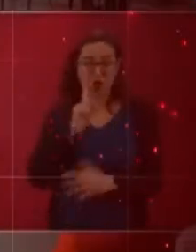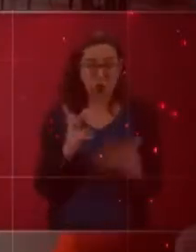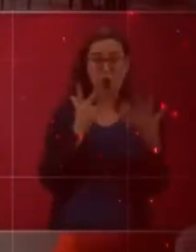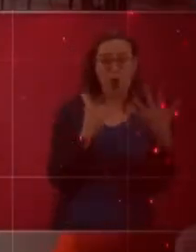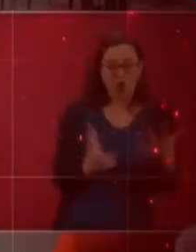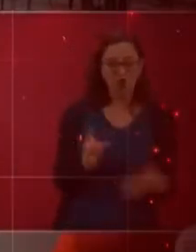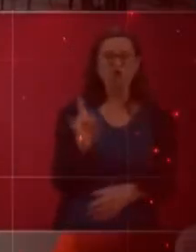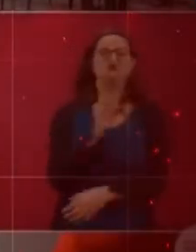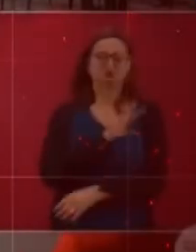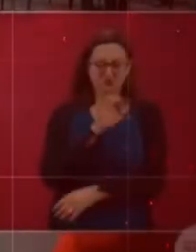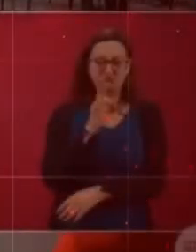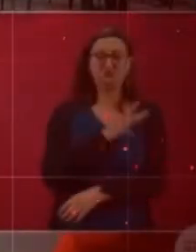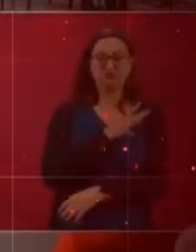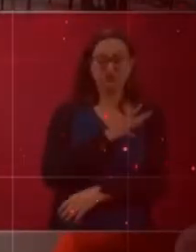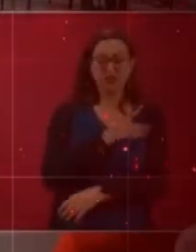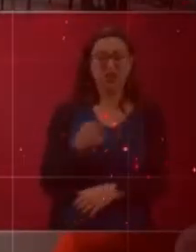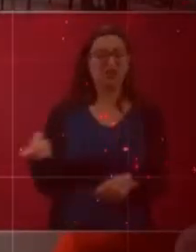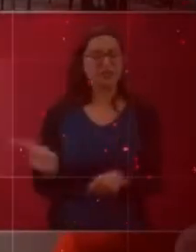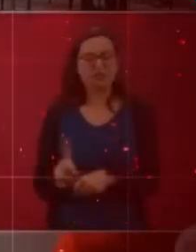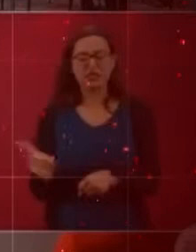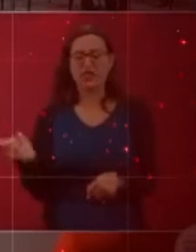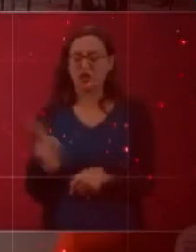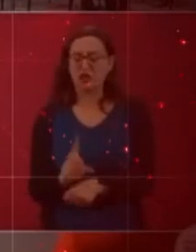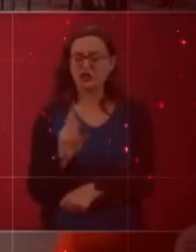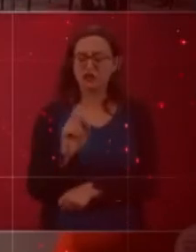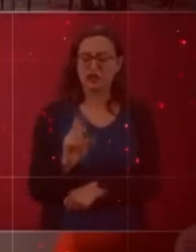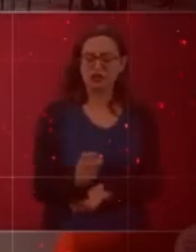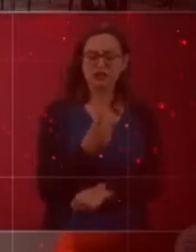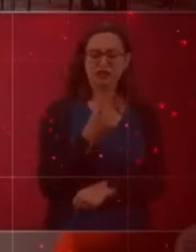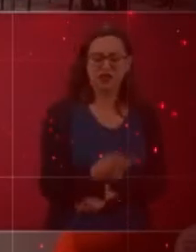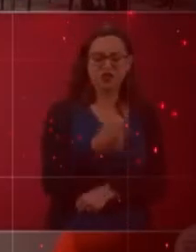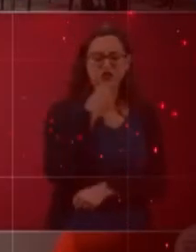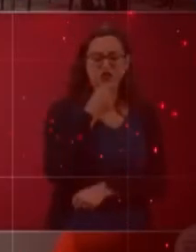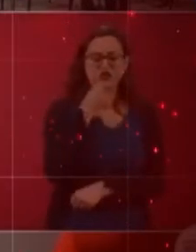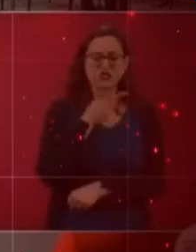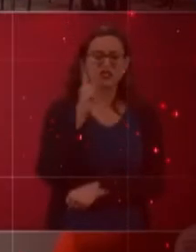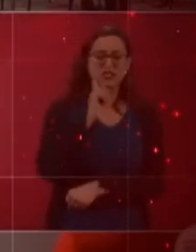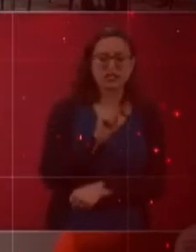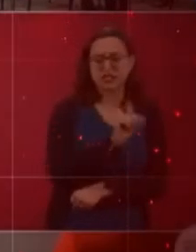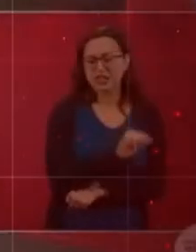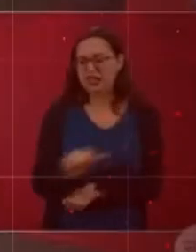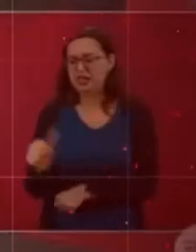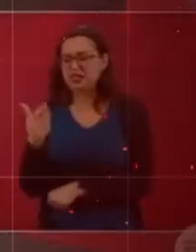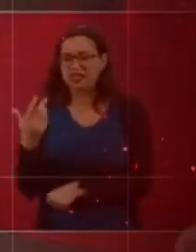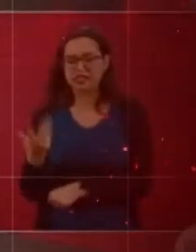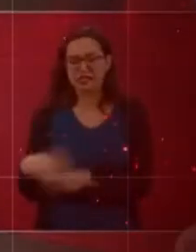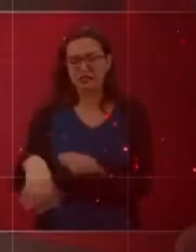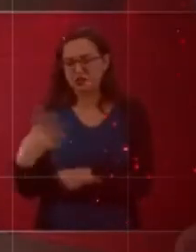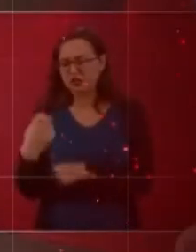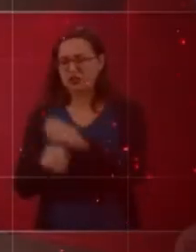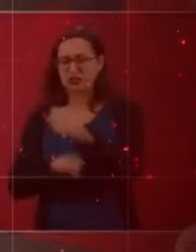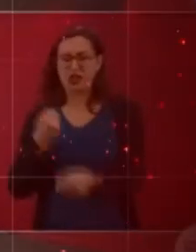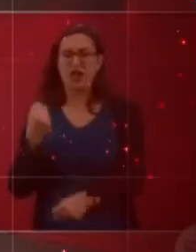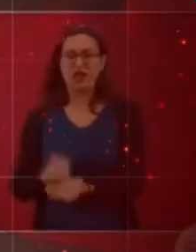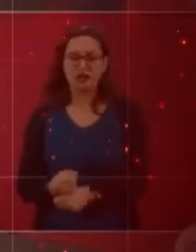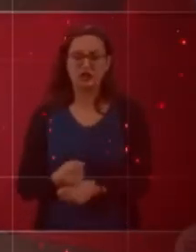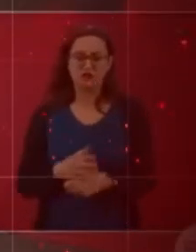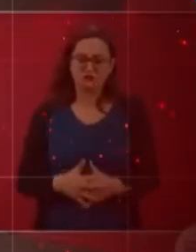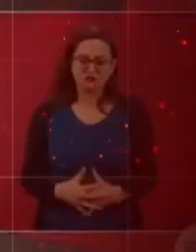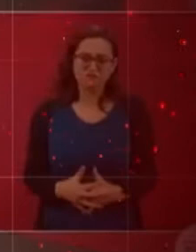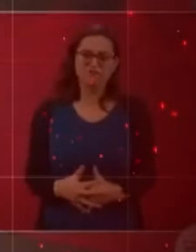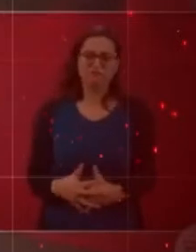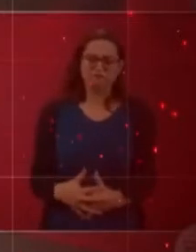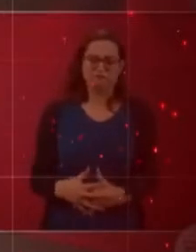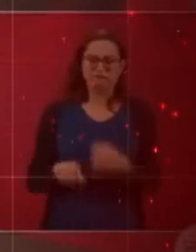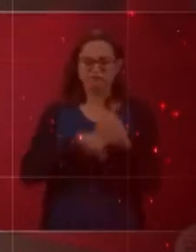Cada día, treinta y dos niñas entre 10 y 14 años se convierten en madres, por supuesto. Son